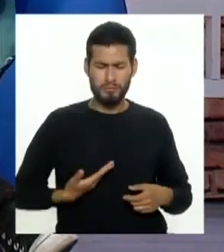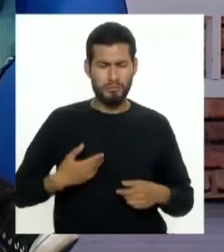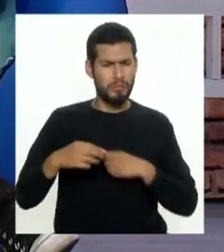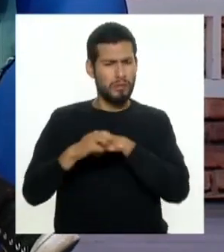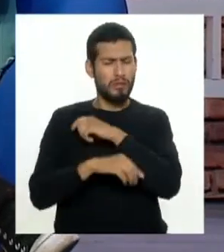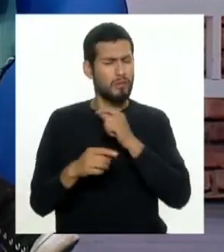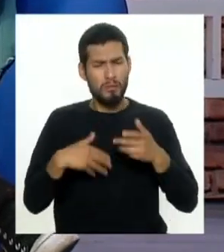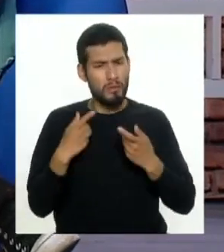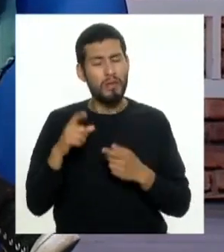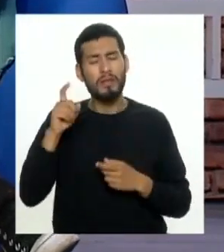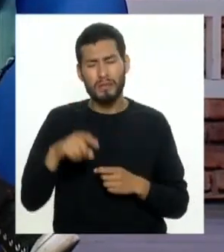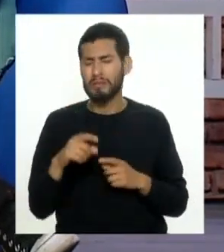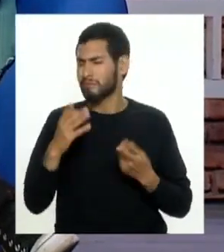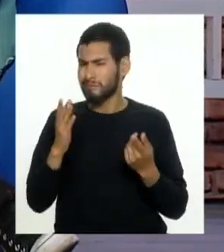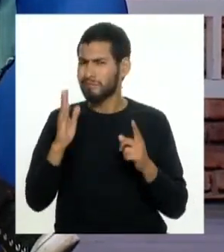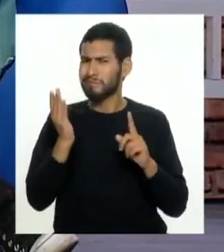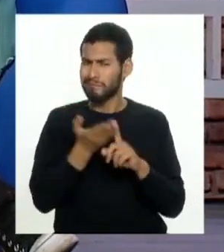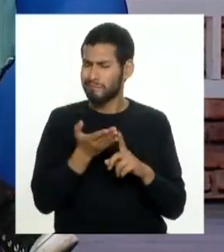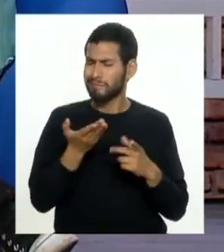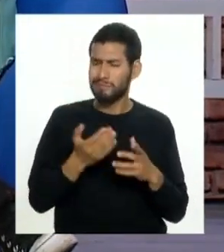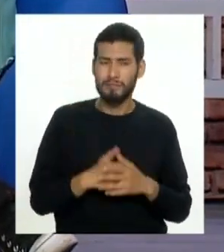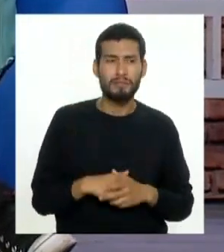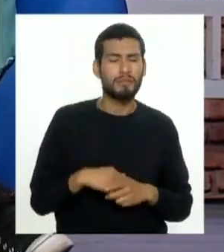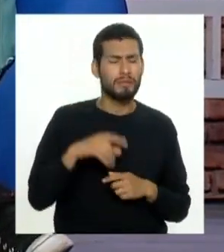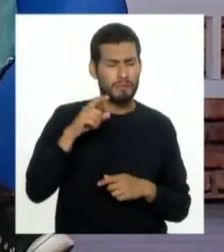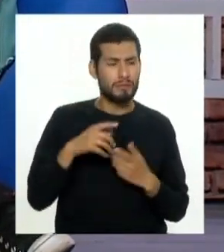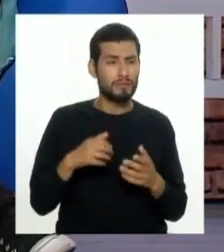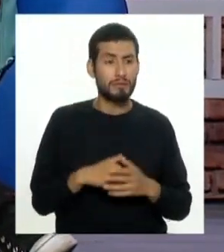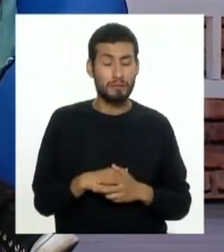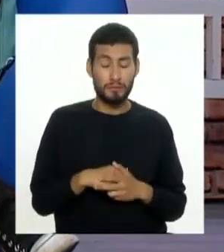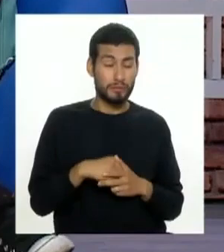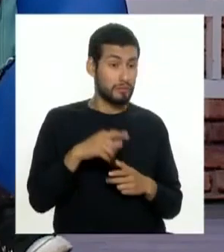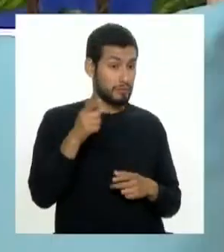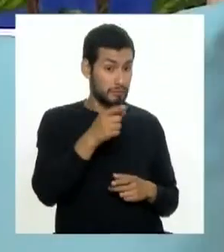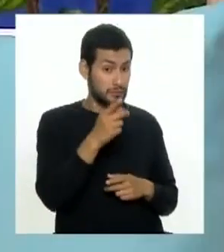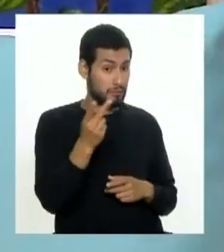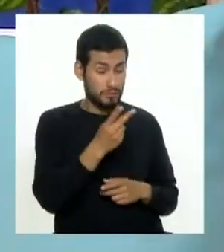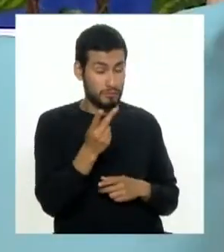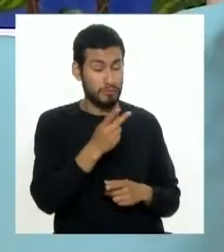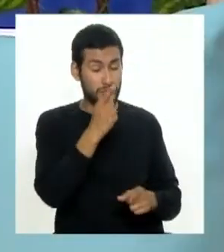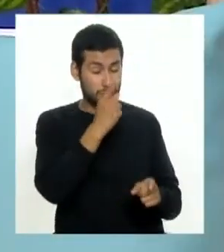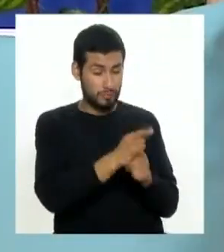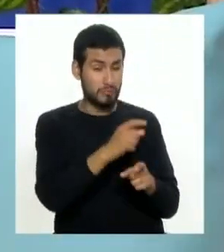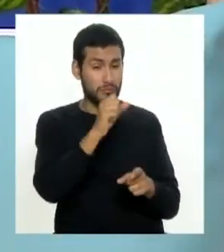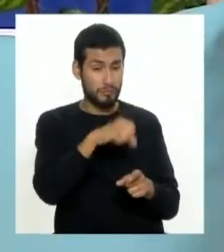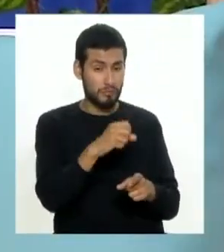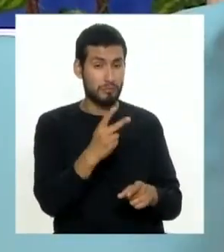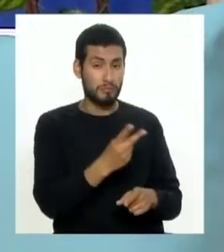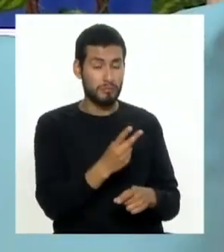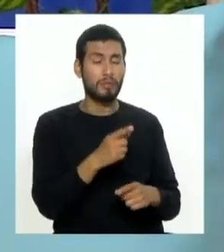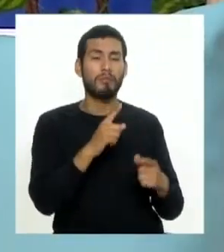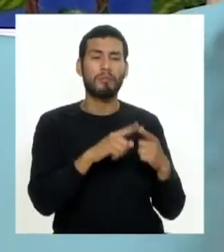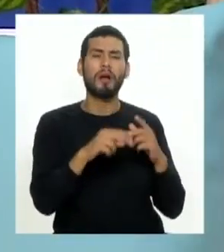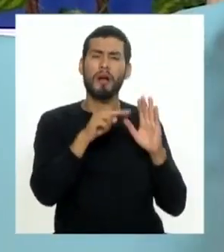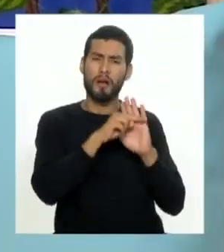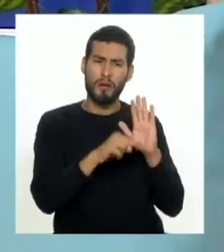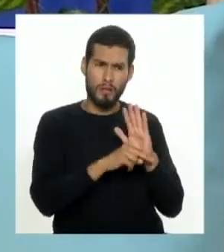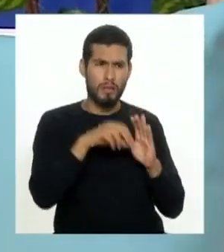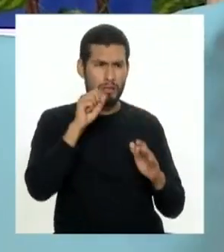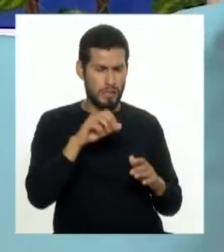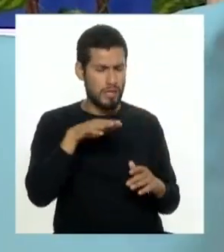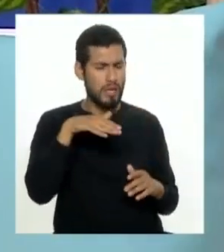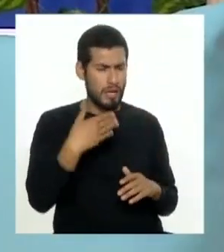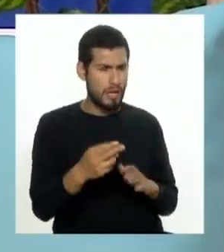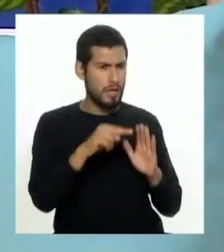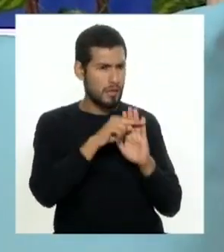tendrían que aumentar que las sanciones y sobre todo nosotros los ustedes están por el camino correcto el tema es que si hay normas Christopher Fátima